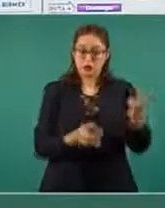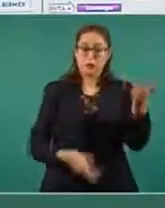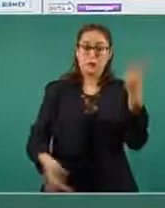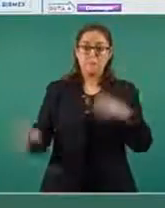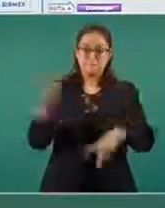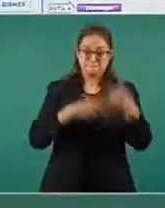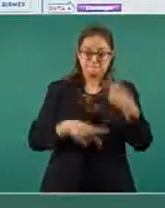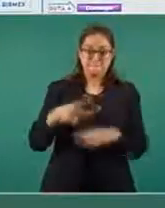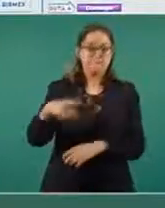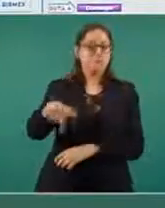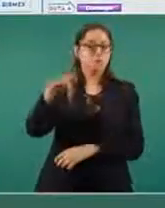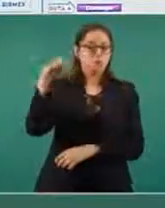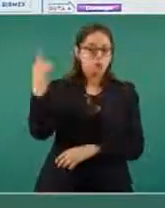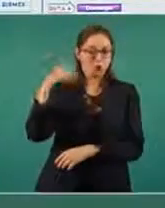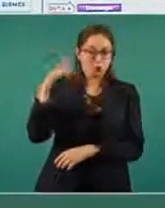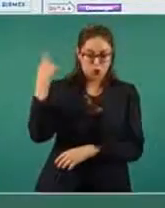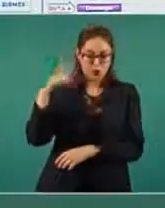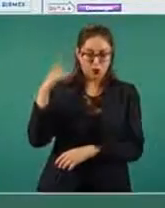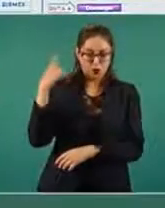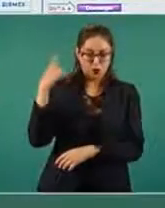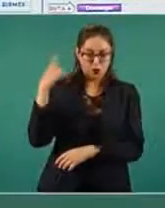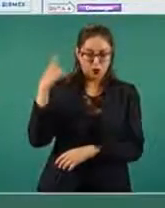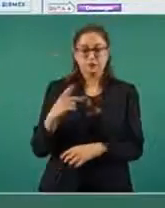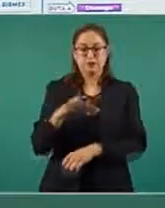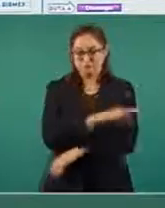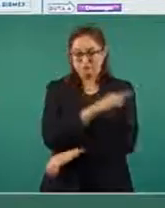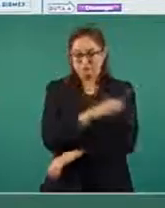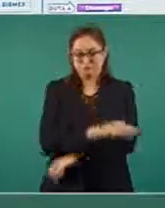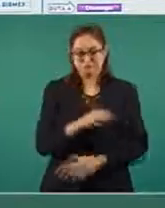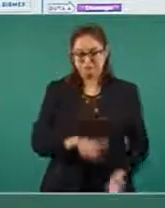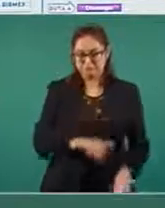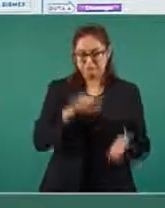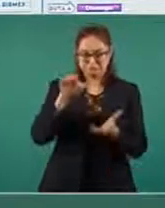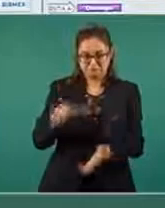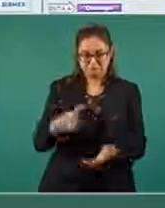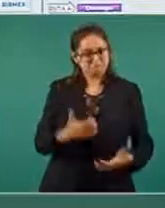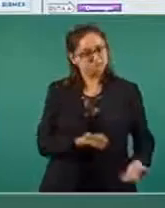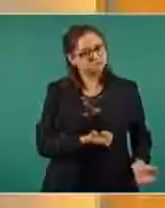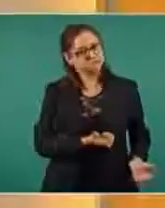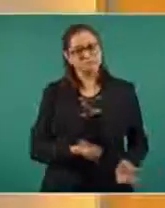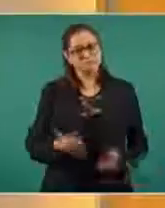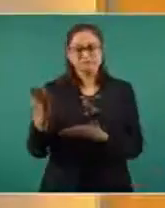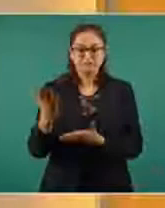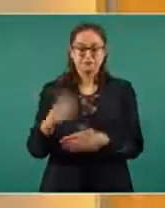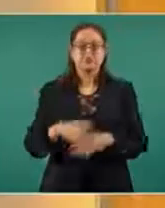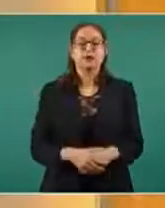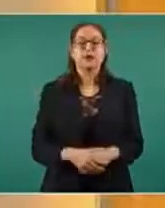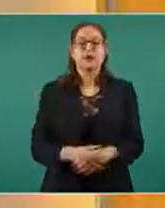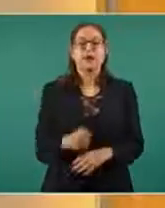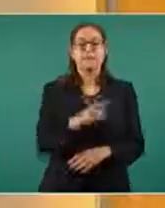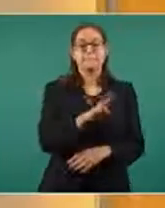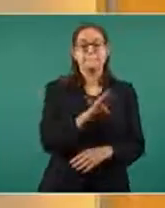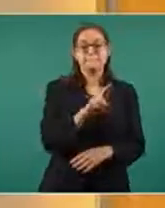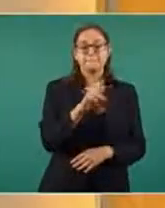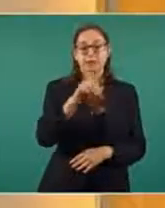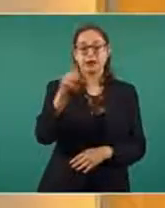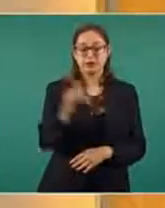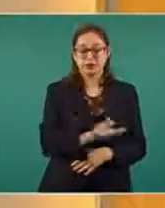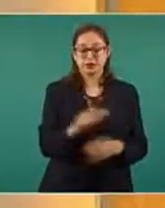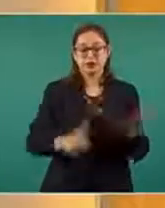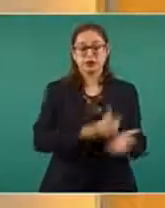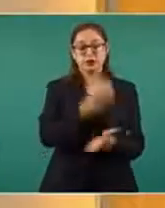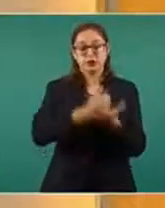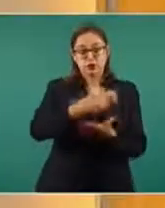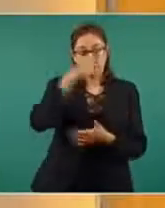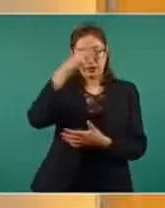Puebla, a recoger sus dosis. Y a Virmex acudió la Ciudad de México,